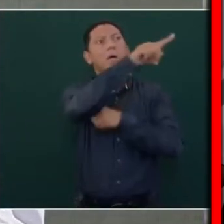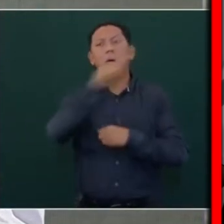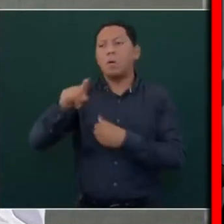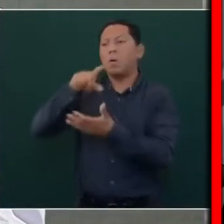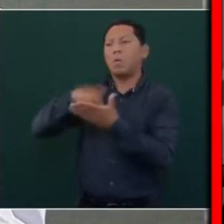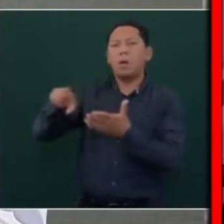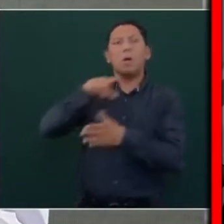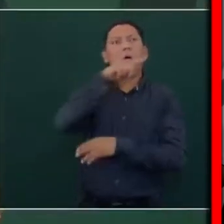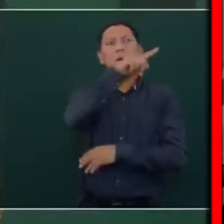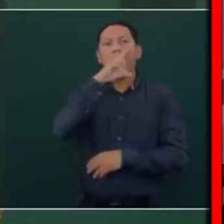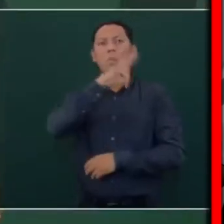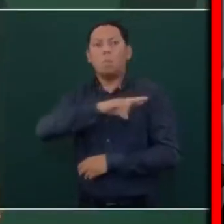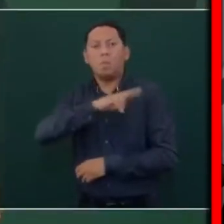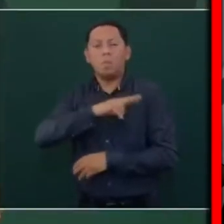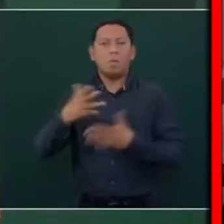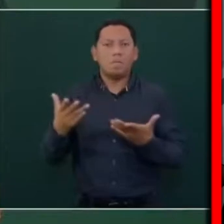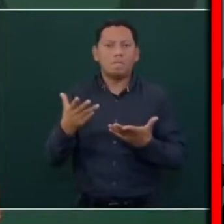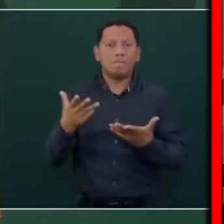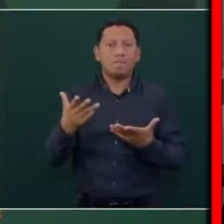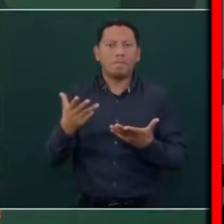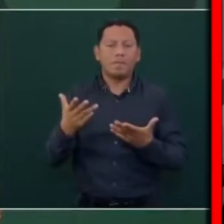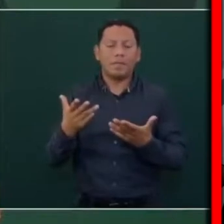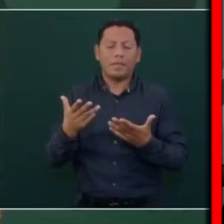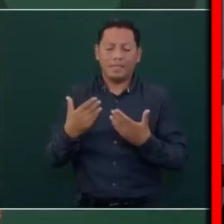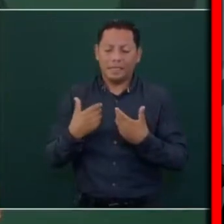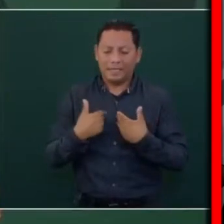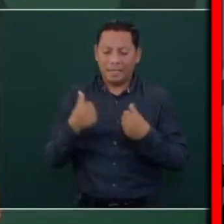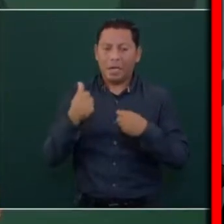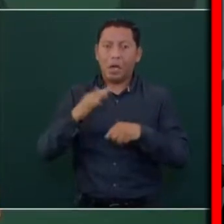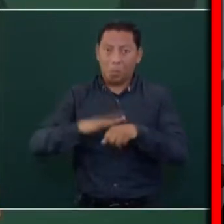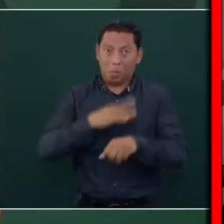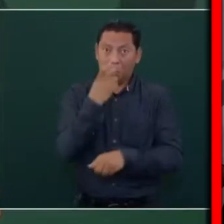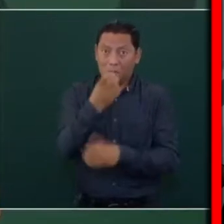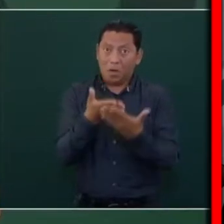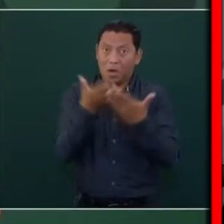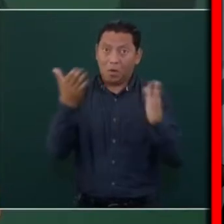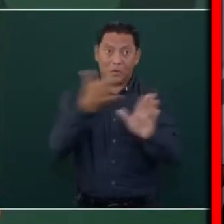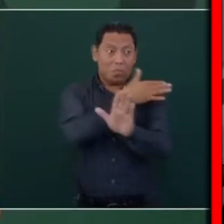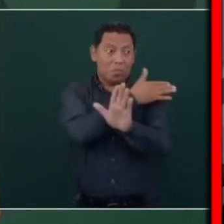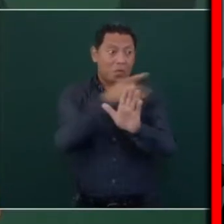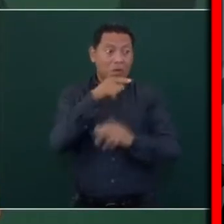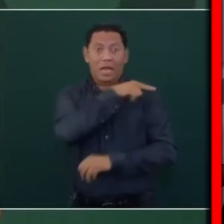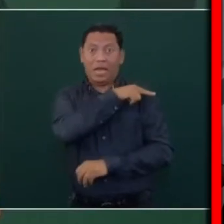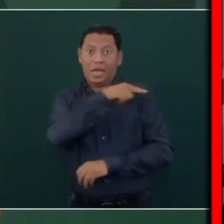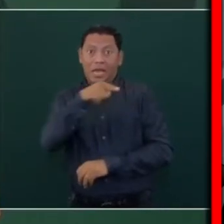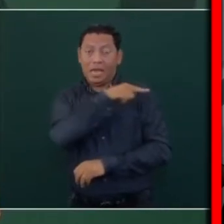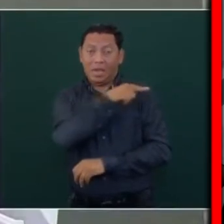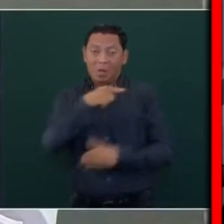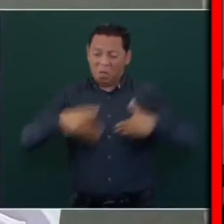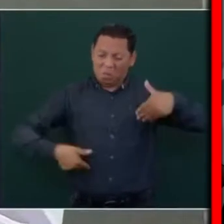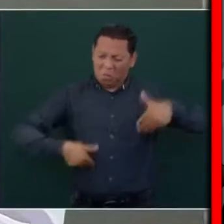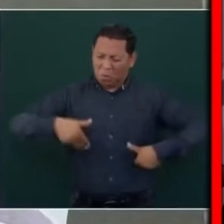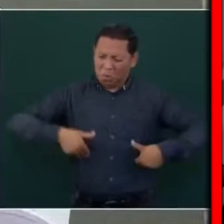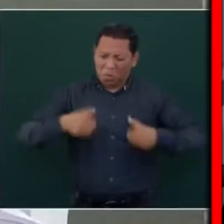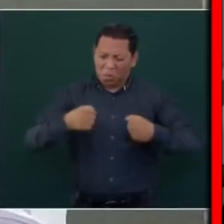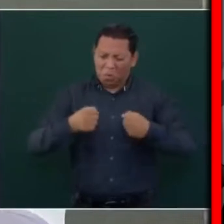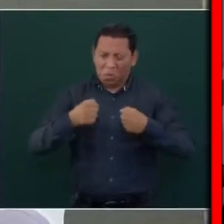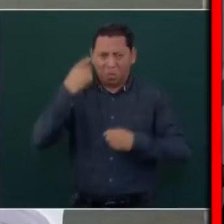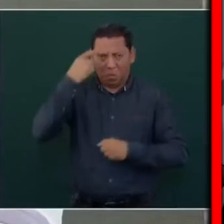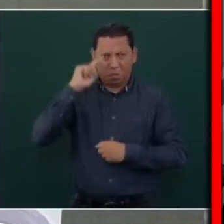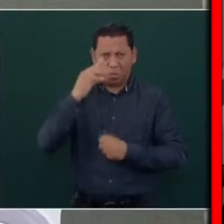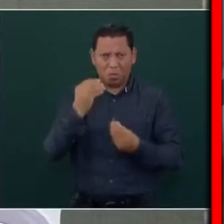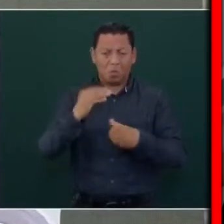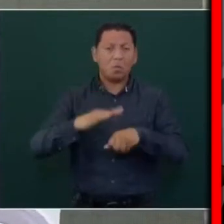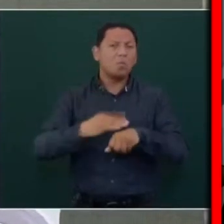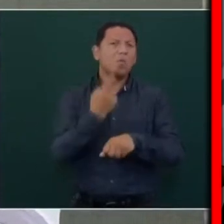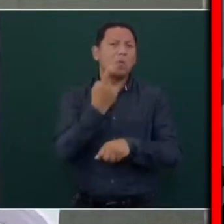porque no consumaron su obra de destrucción, porque el pueblo dijo basta